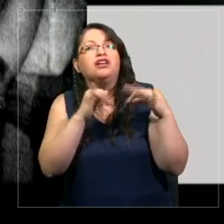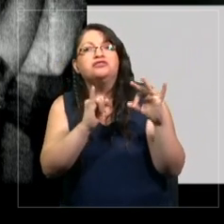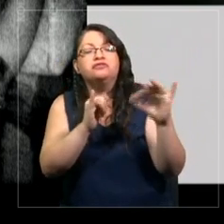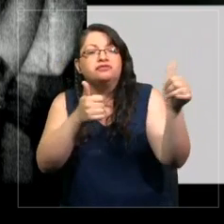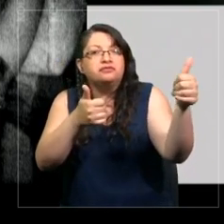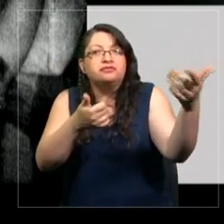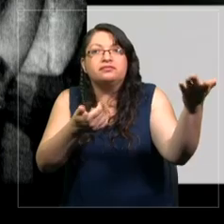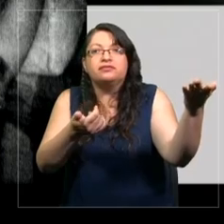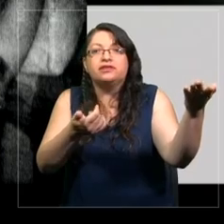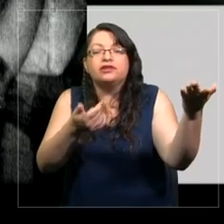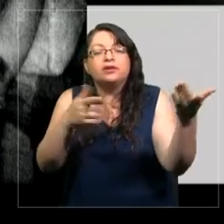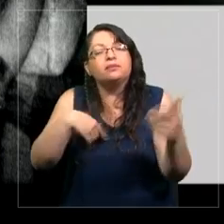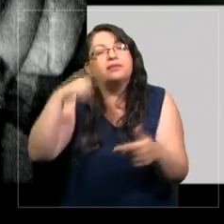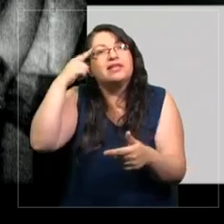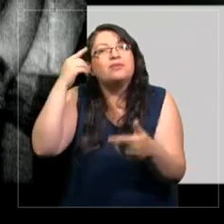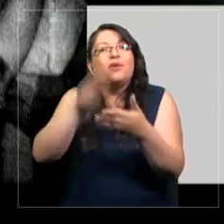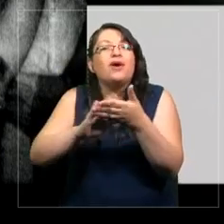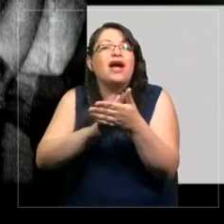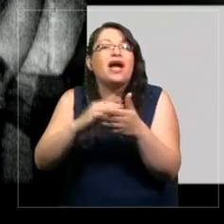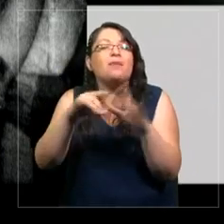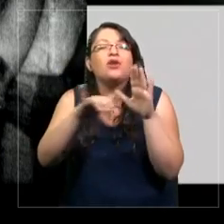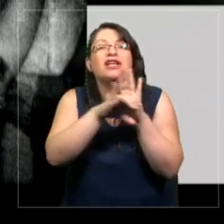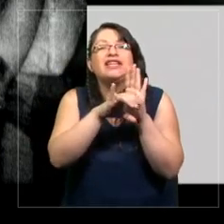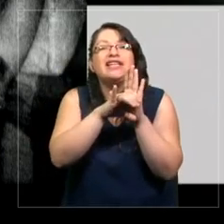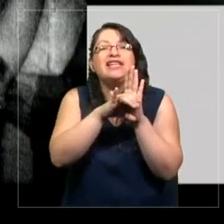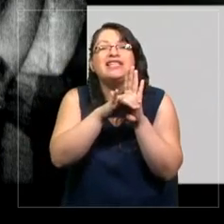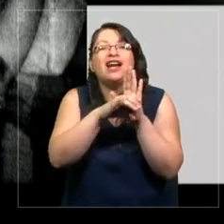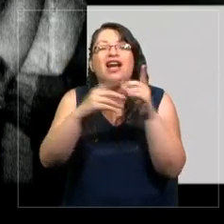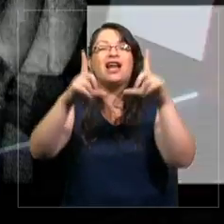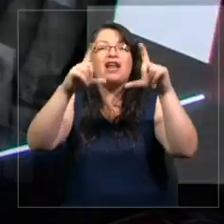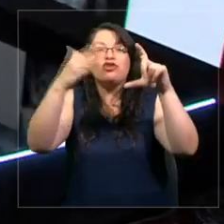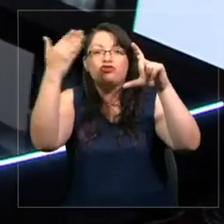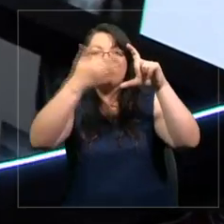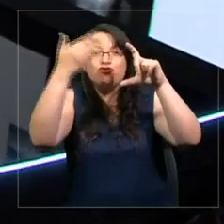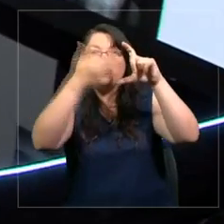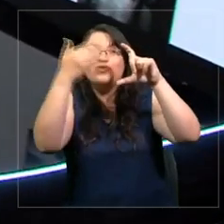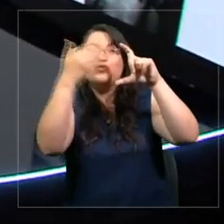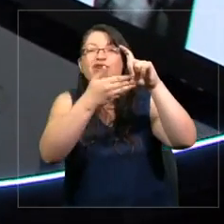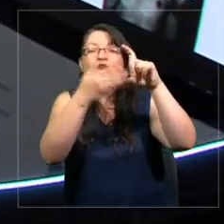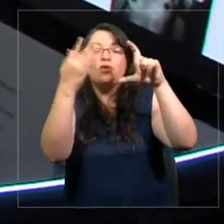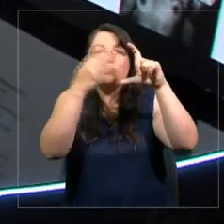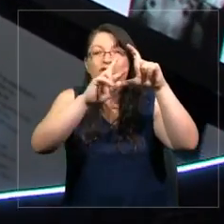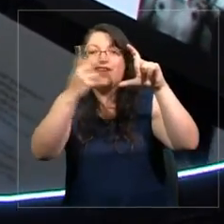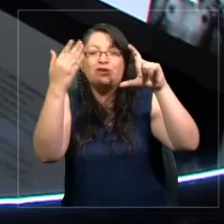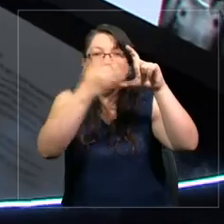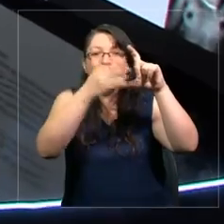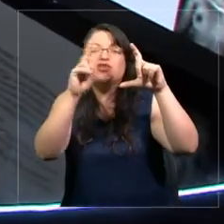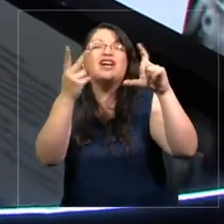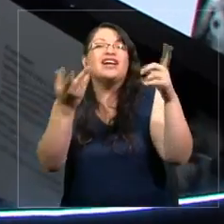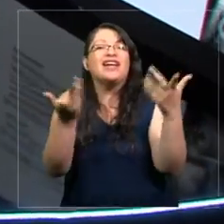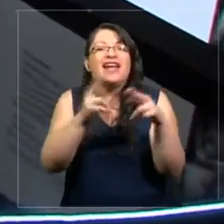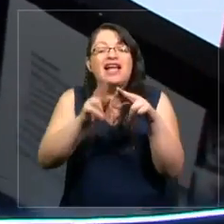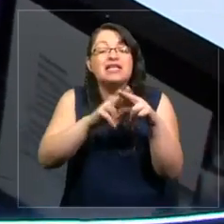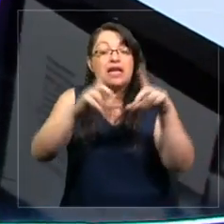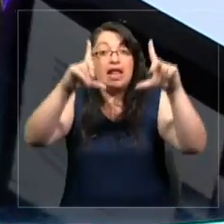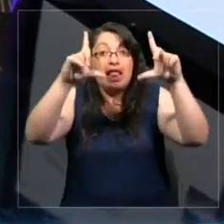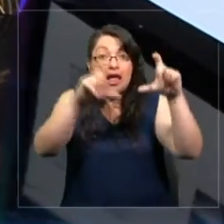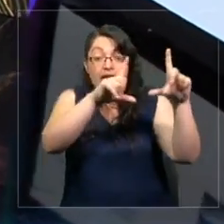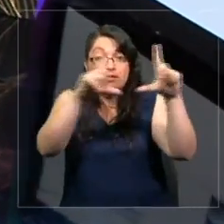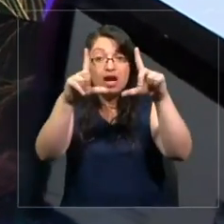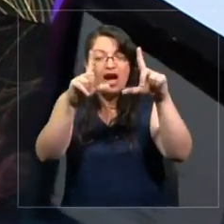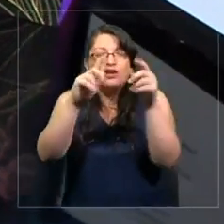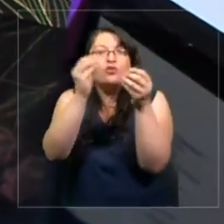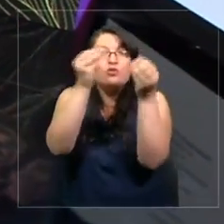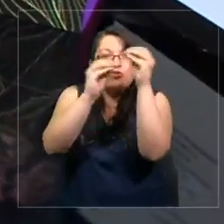ejemplo, pensemos en nuestros filtros de Instagram, ¿cierto? El filtro de Instagram lo que hace es más bien la producción de imagen. Eso es lo que